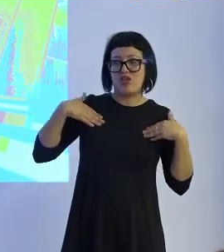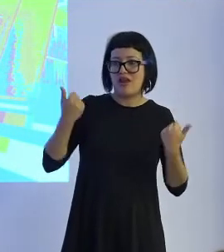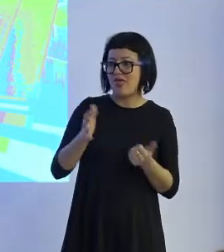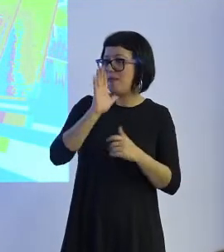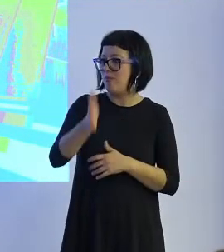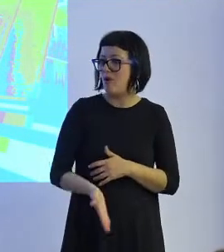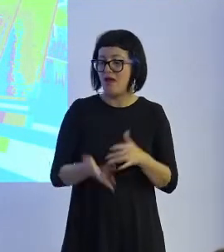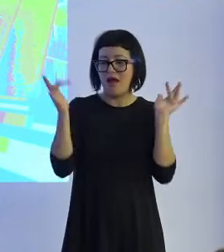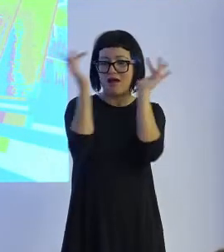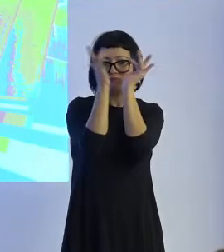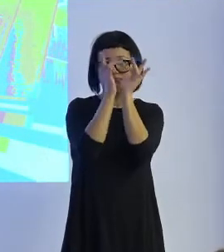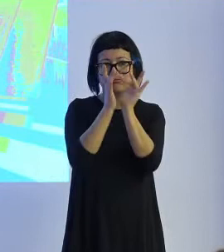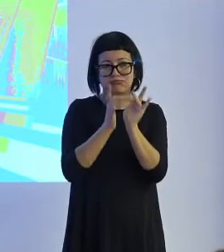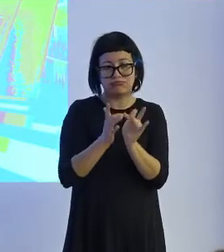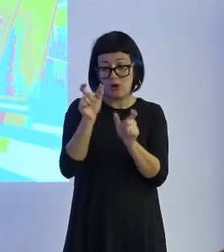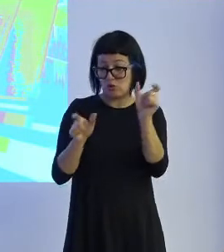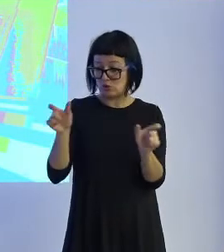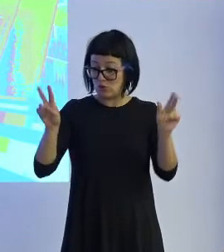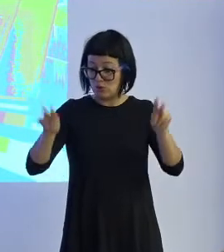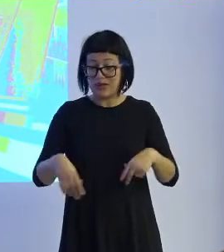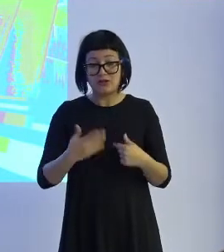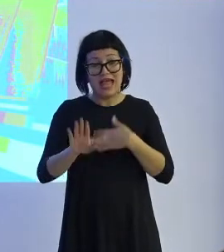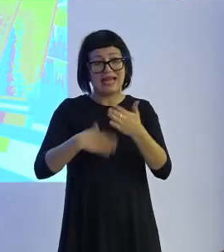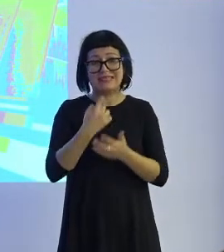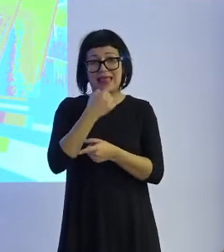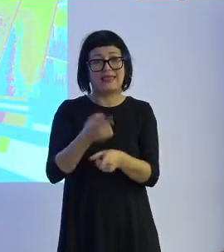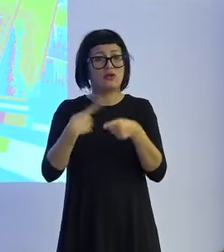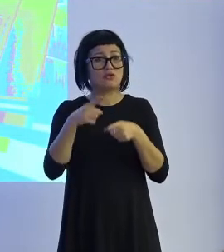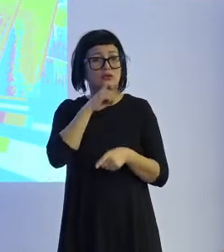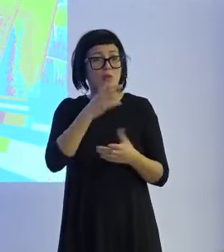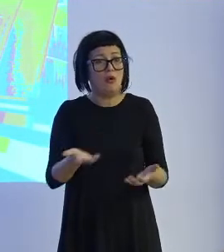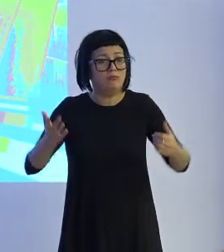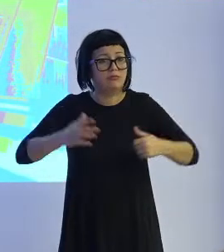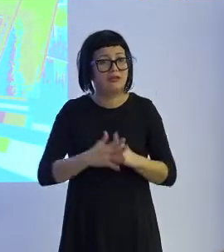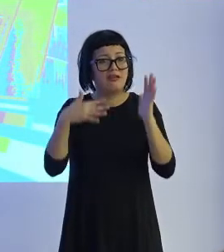poder establecer contacto con los seres humanos a decir cosas tales como